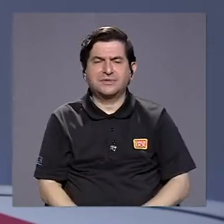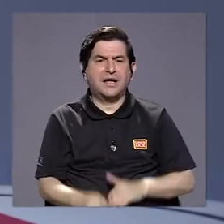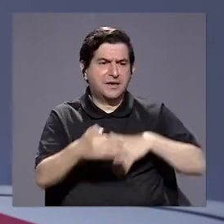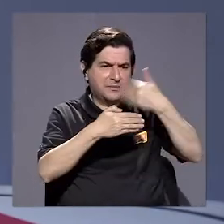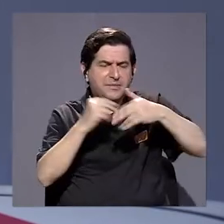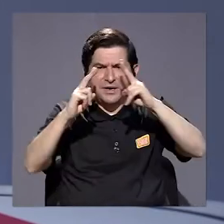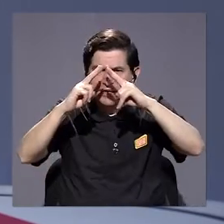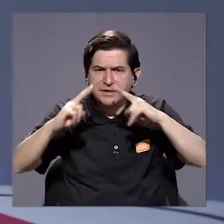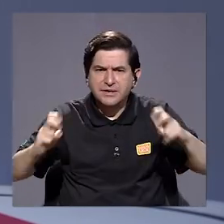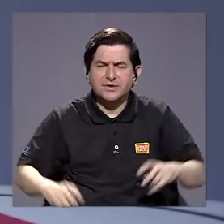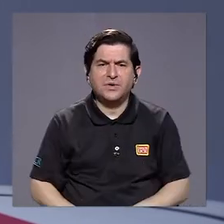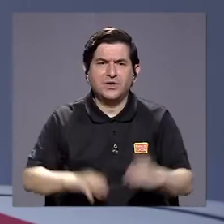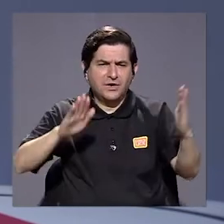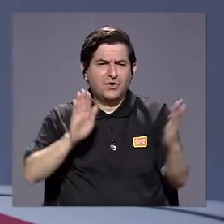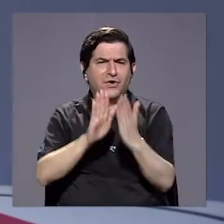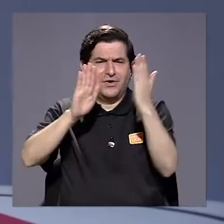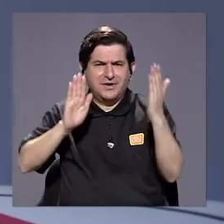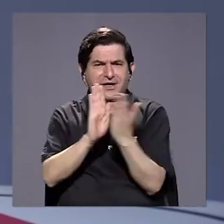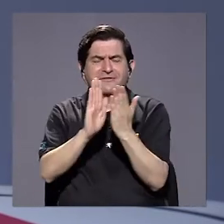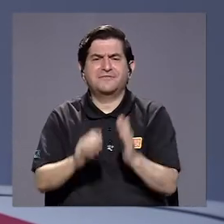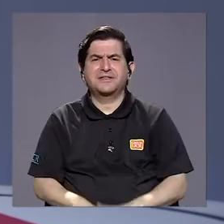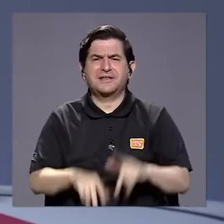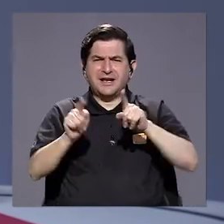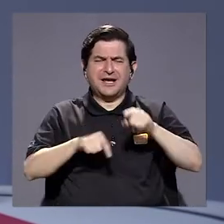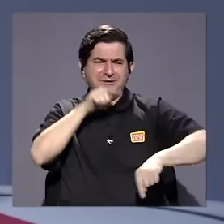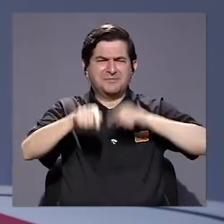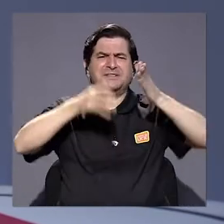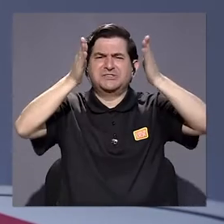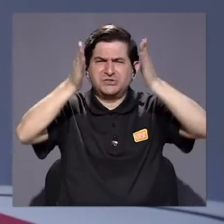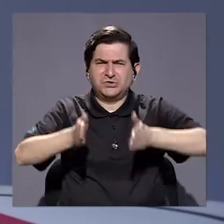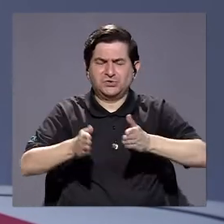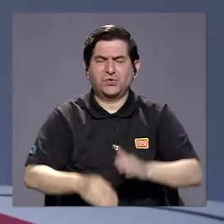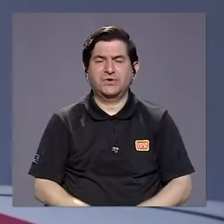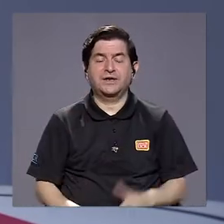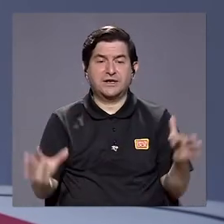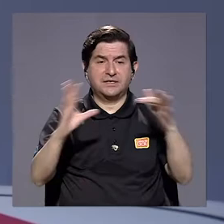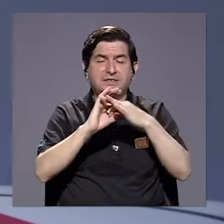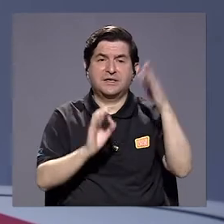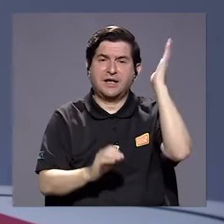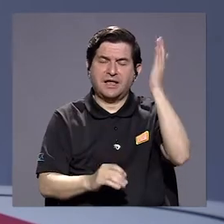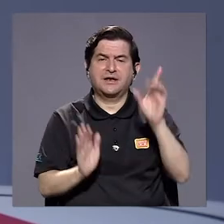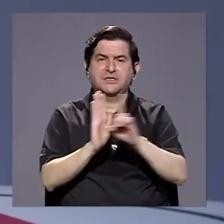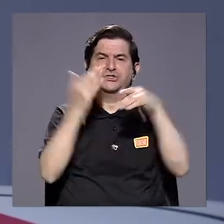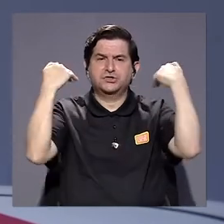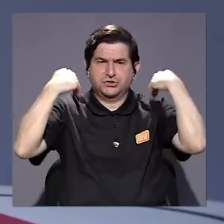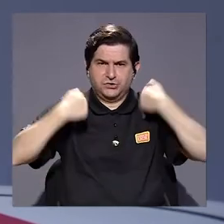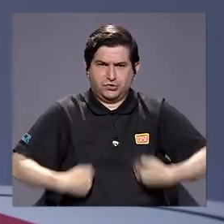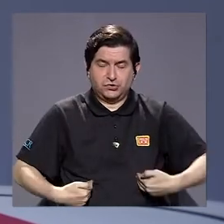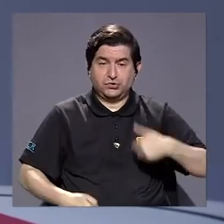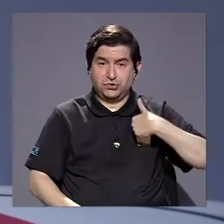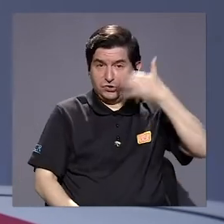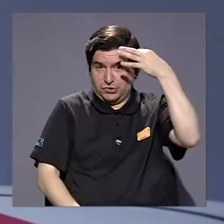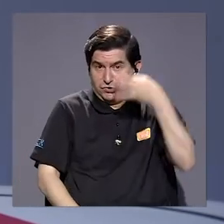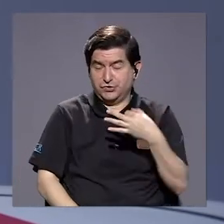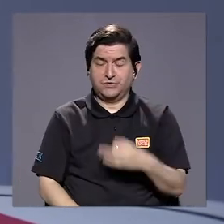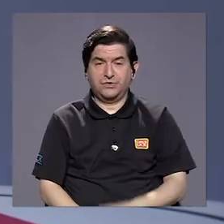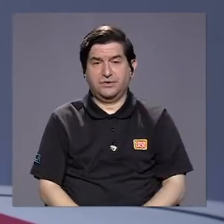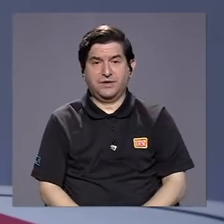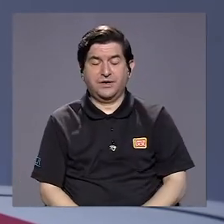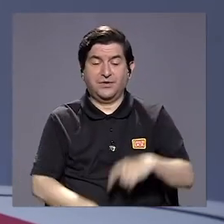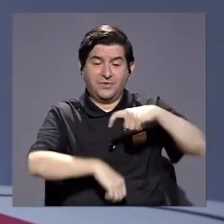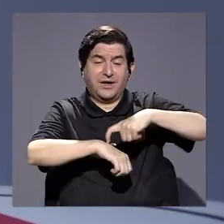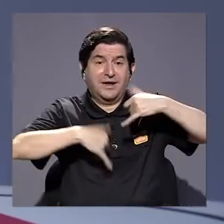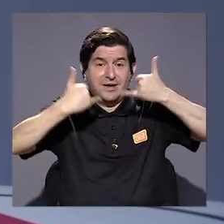algo que me parece muy importante y es cómo enfrentar muchas veces a detractores y detractoras en torno a discursos de derechos humanos que supongo